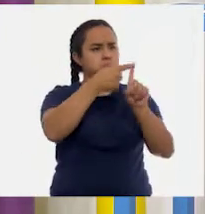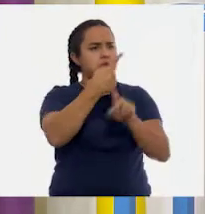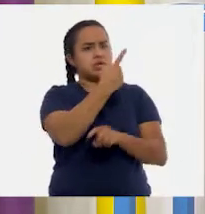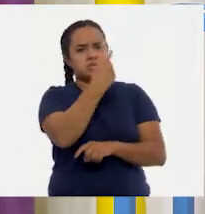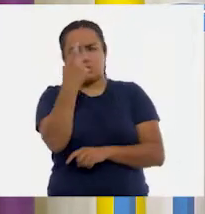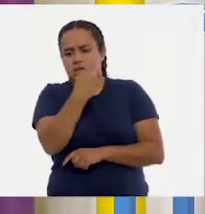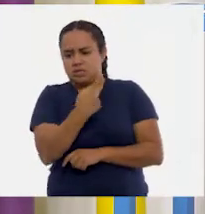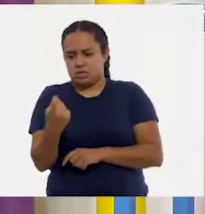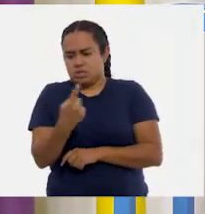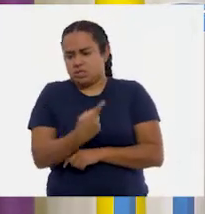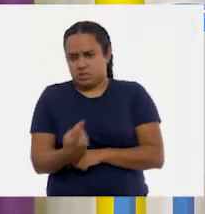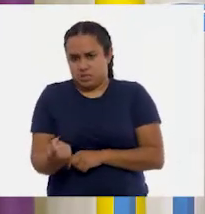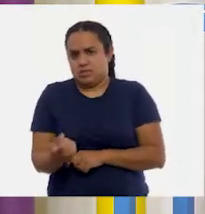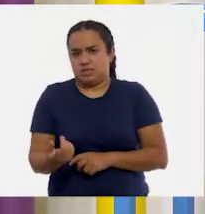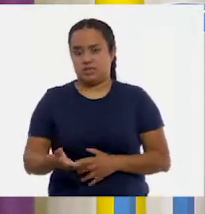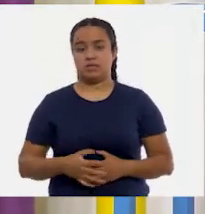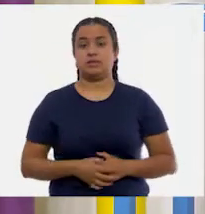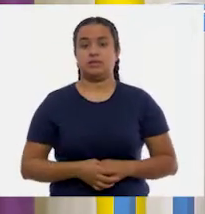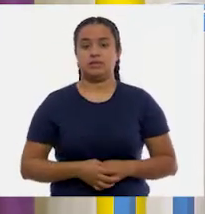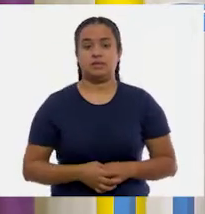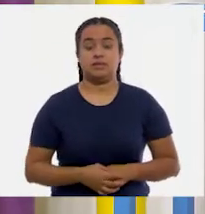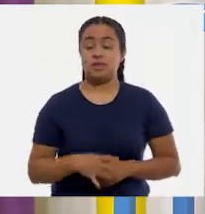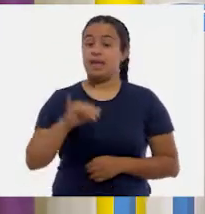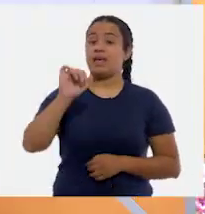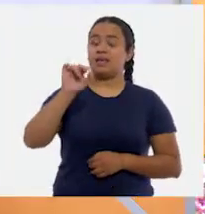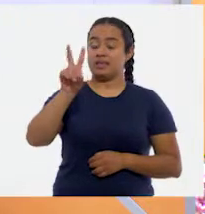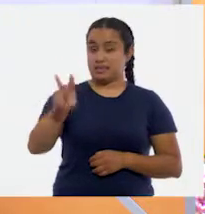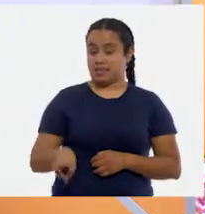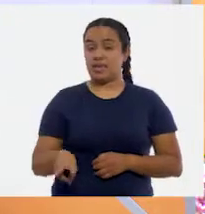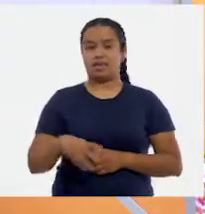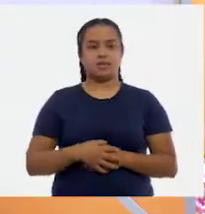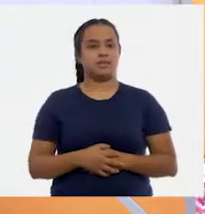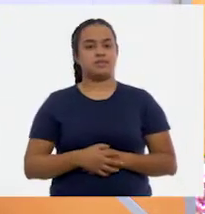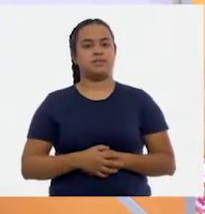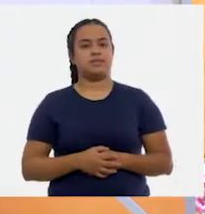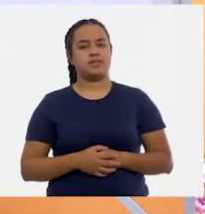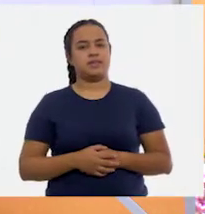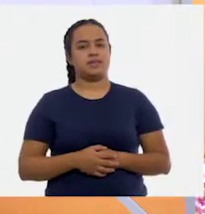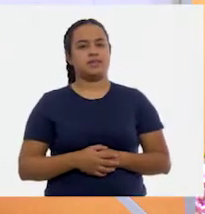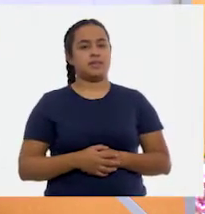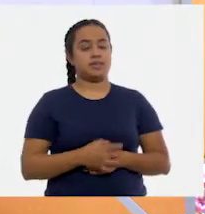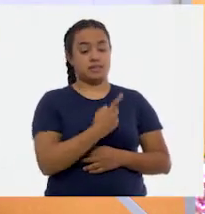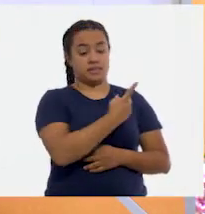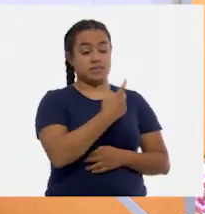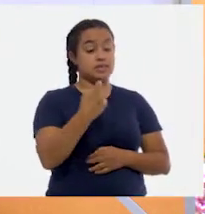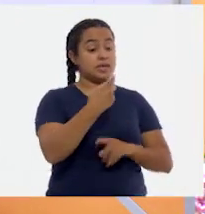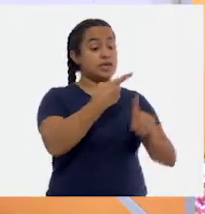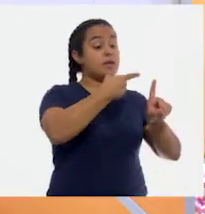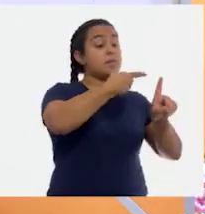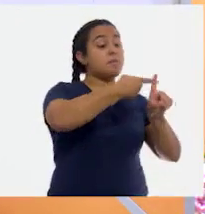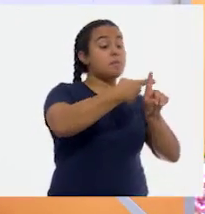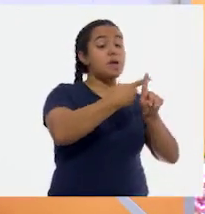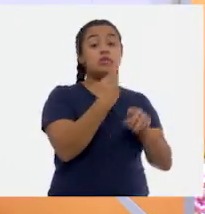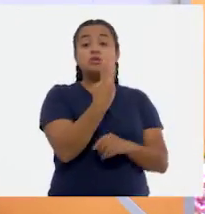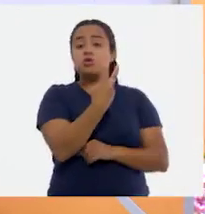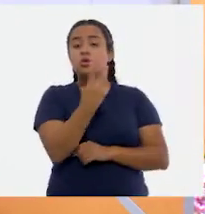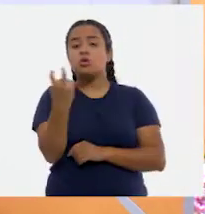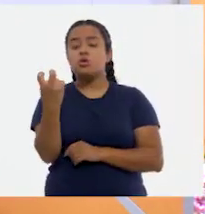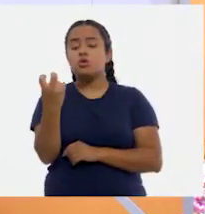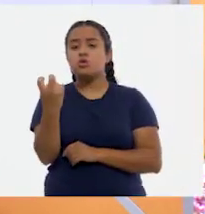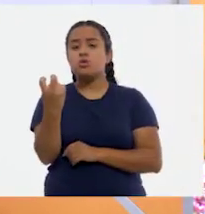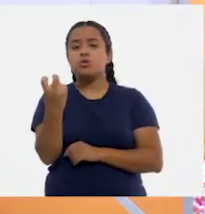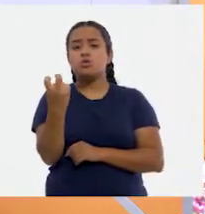cien en cien. Y entonces, si tengo cien más doscientos,